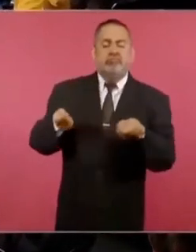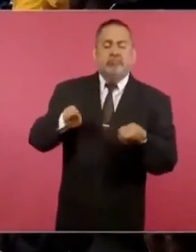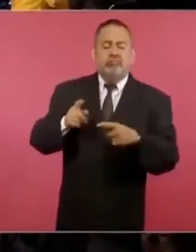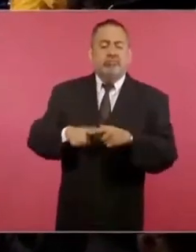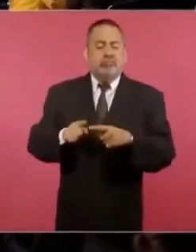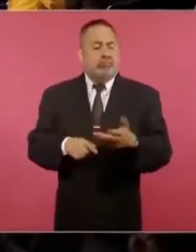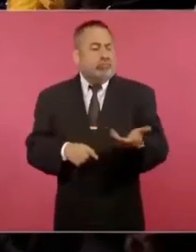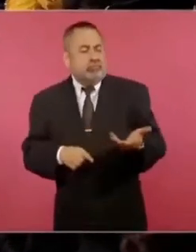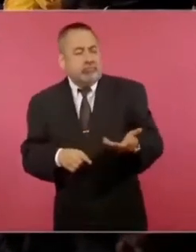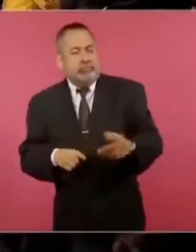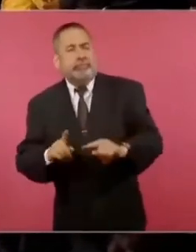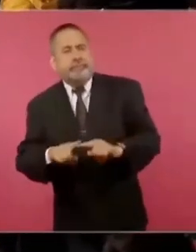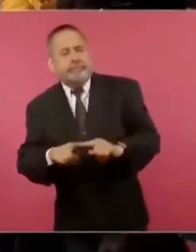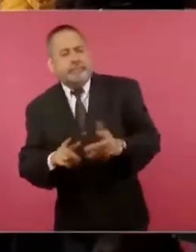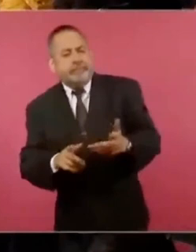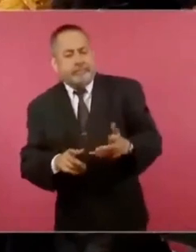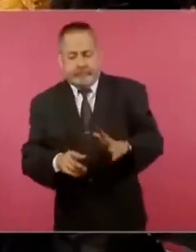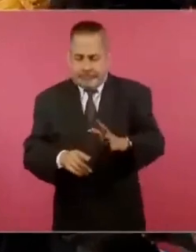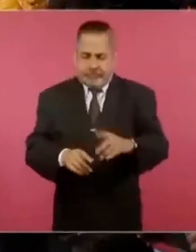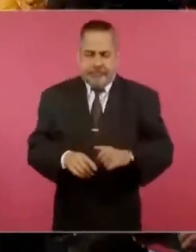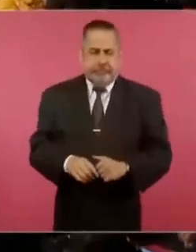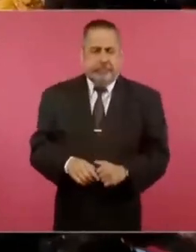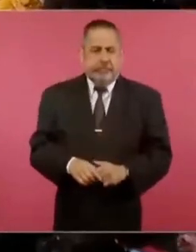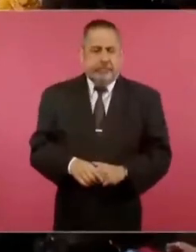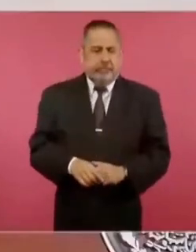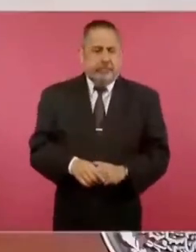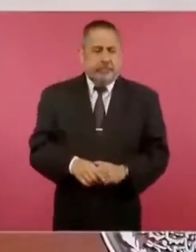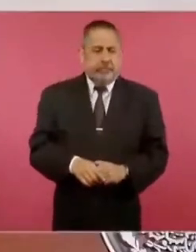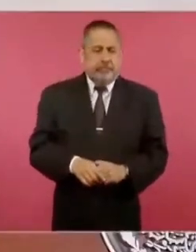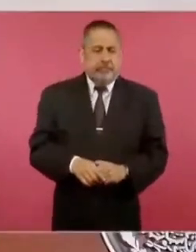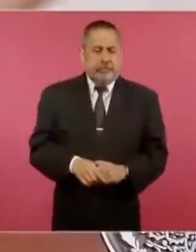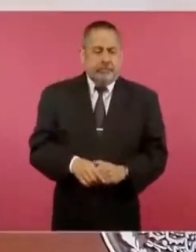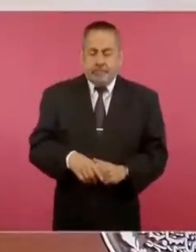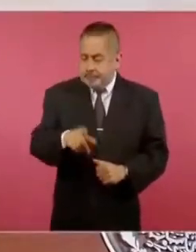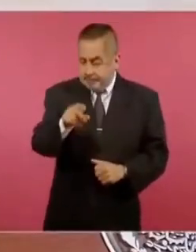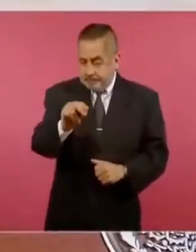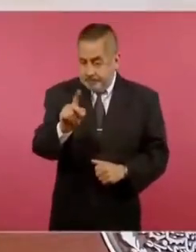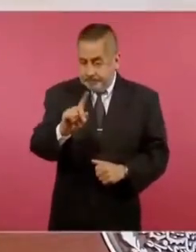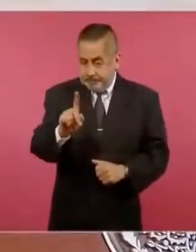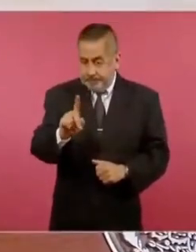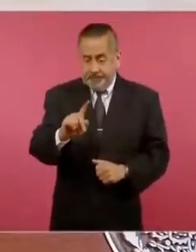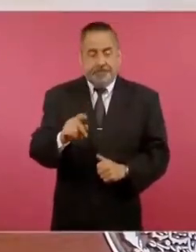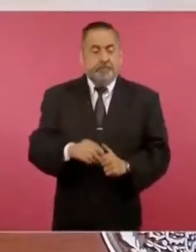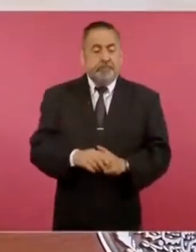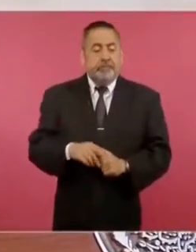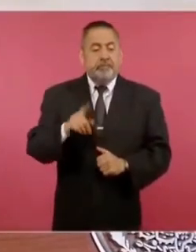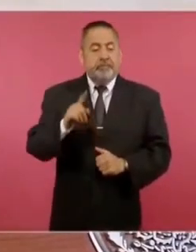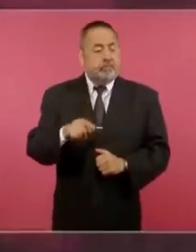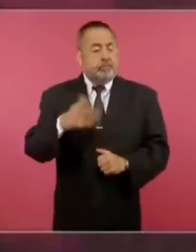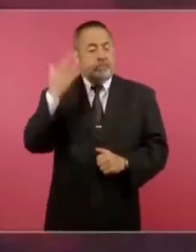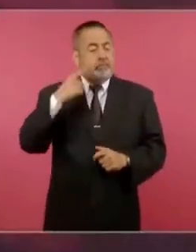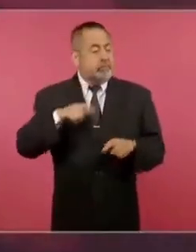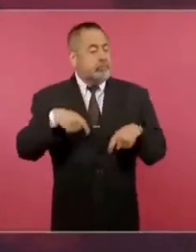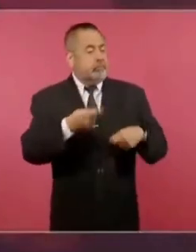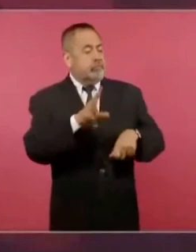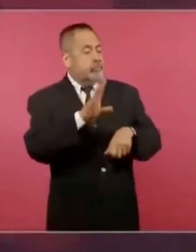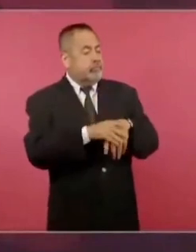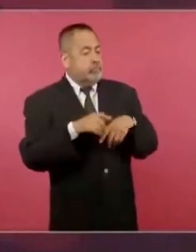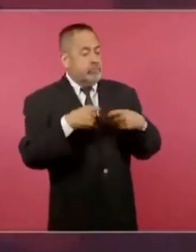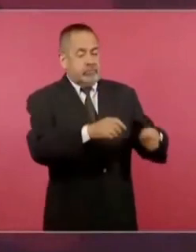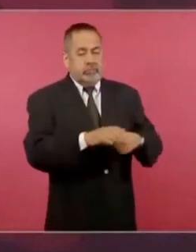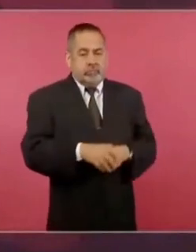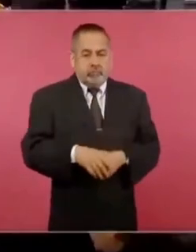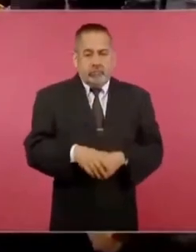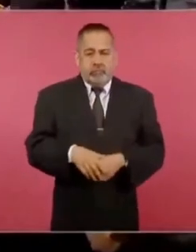¿Quién? Bueno, no, eran concesiones. Bueno, también los